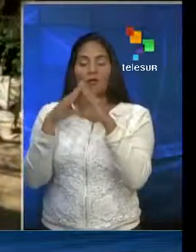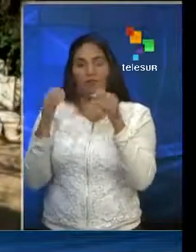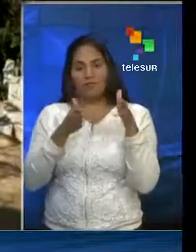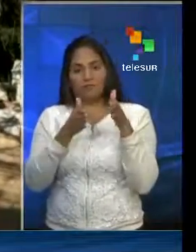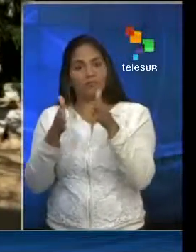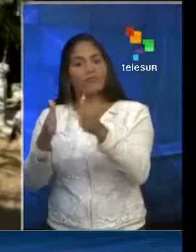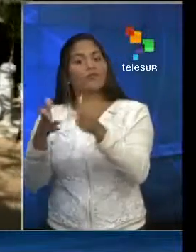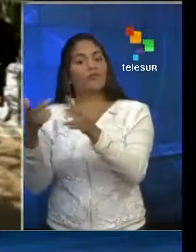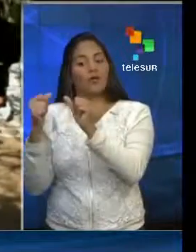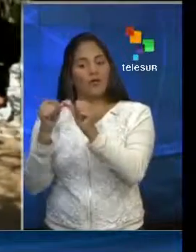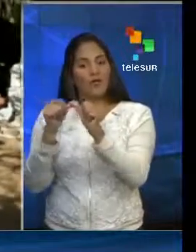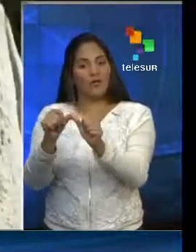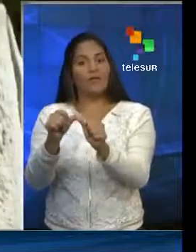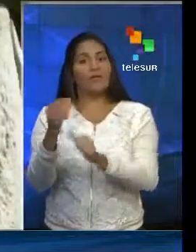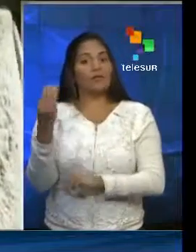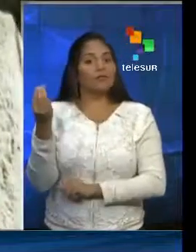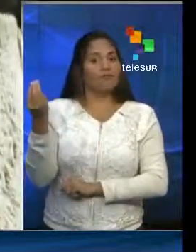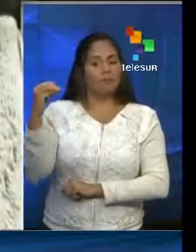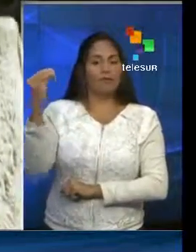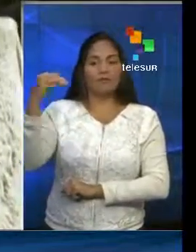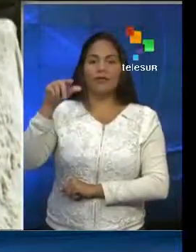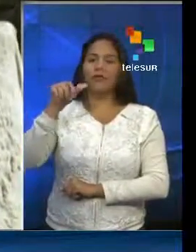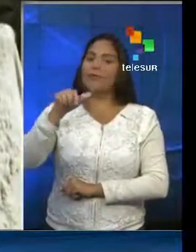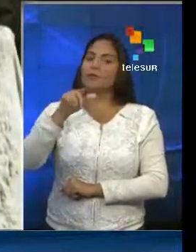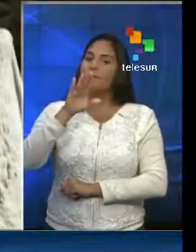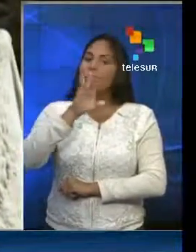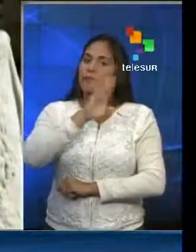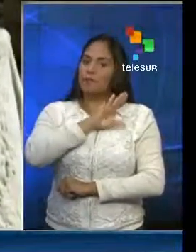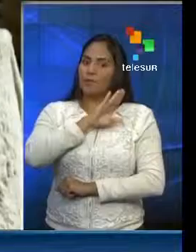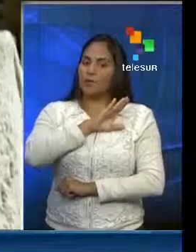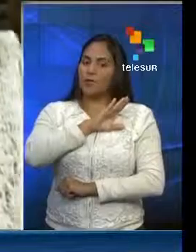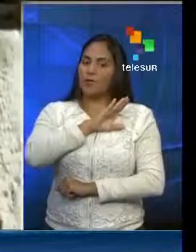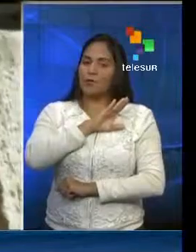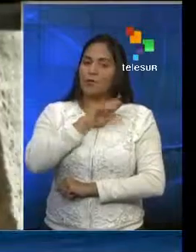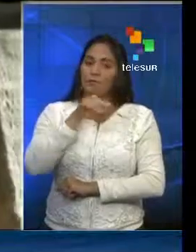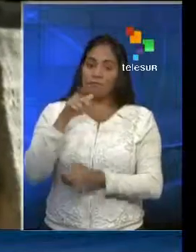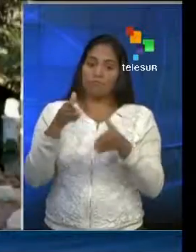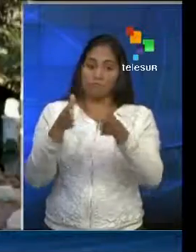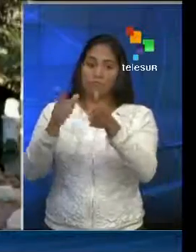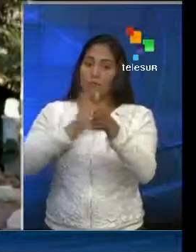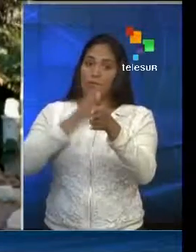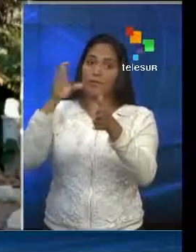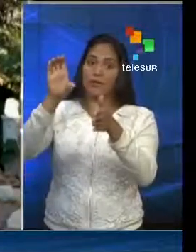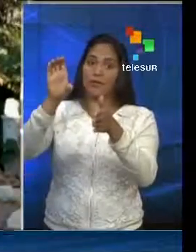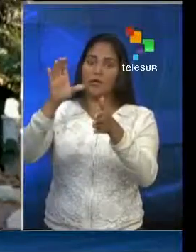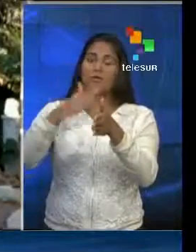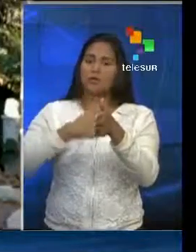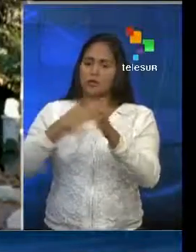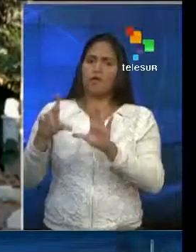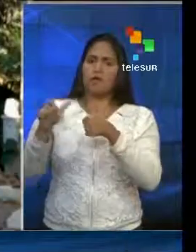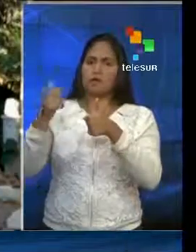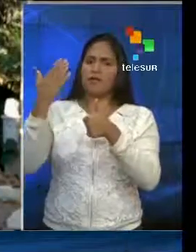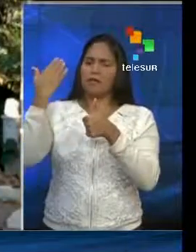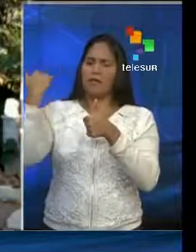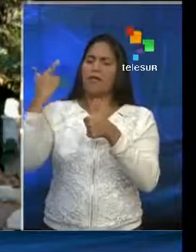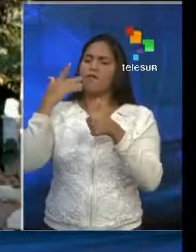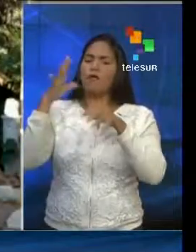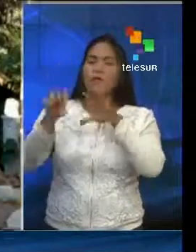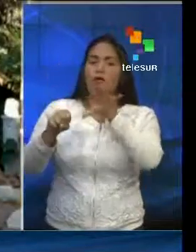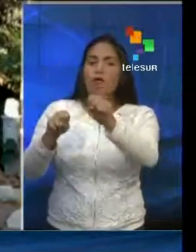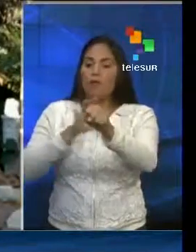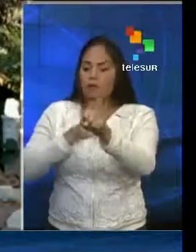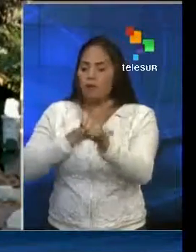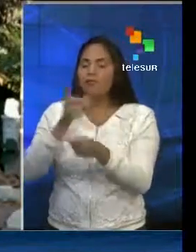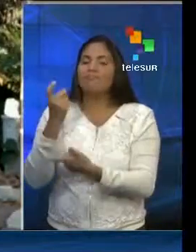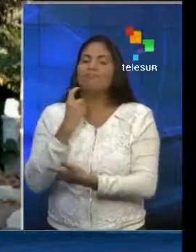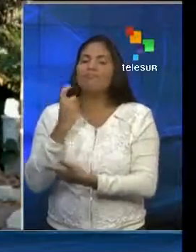decidió buscar los monumentos de las diversas civilizaciones palestinas. Comencé a comprar y a reunir las piezas arqueológicas,